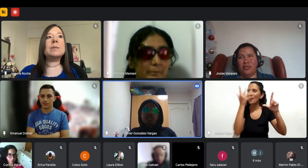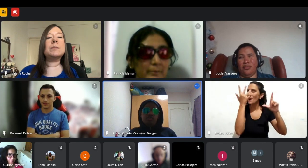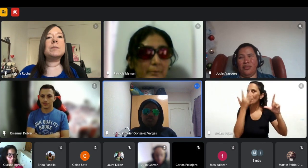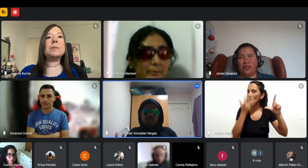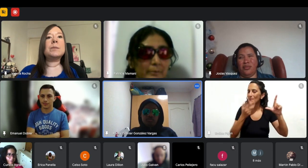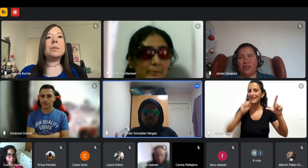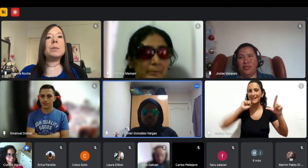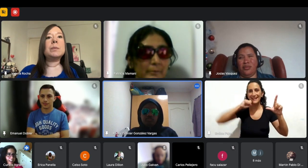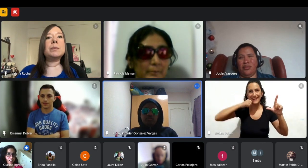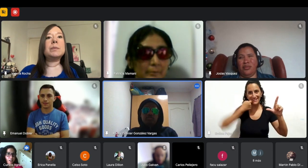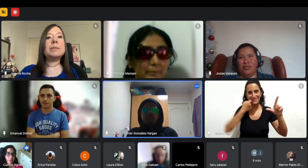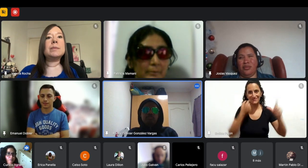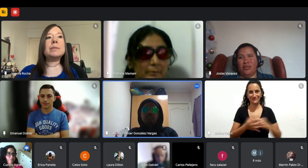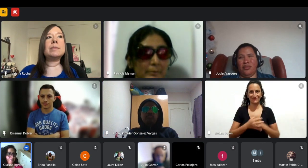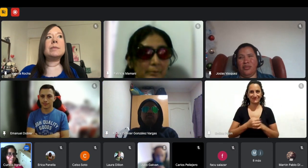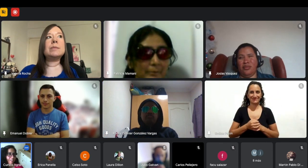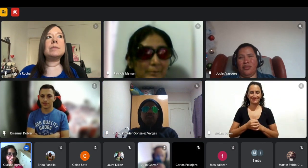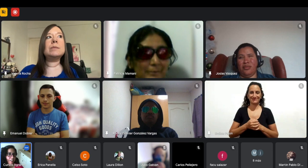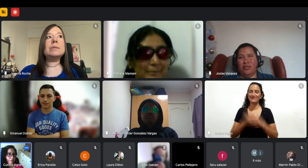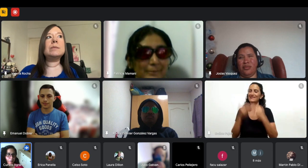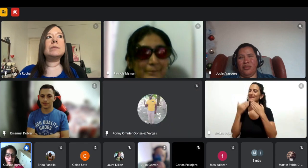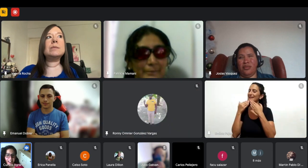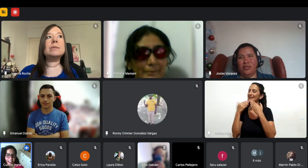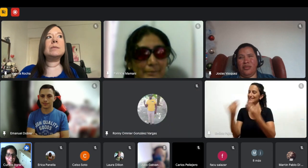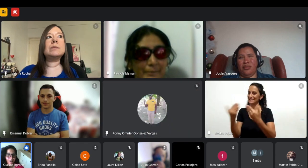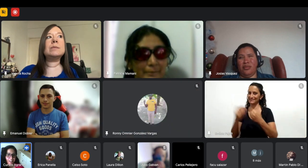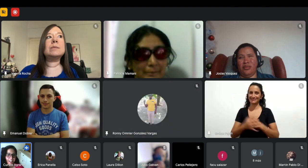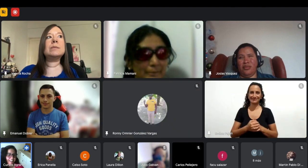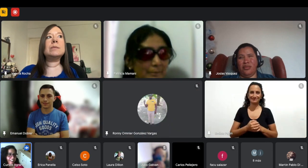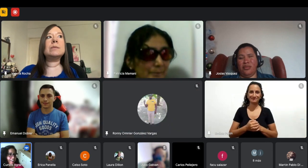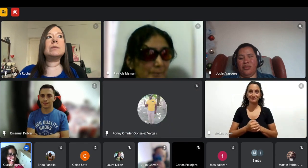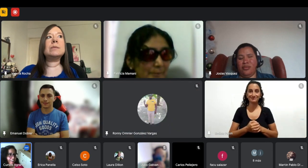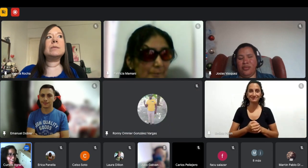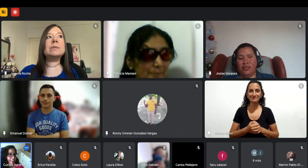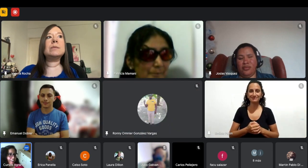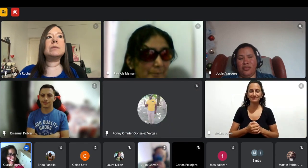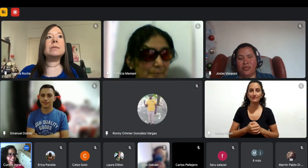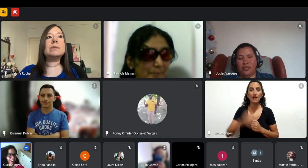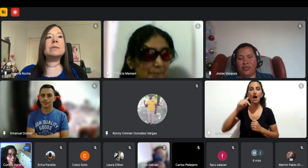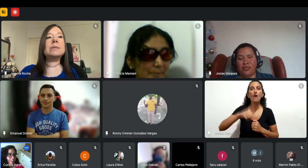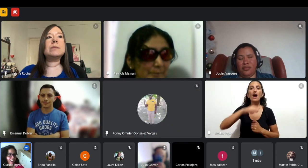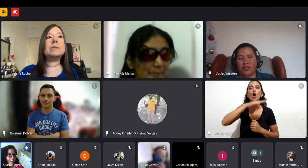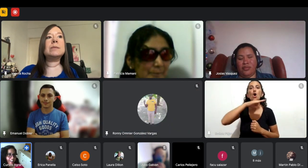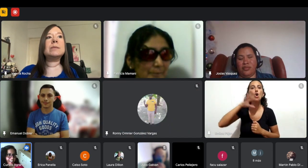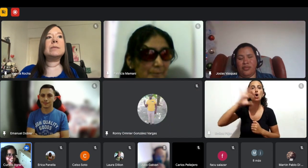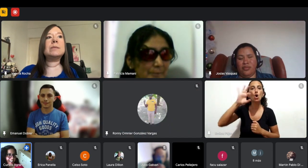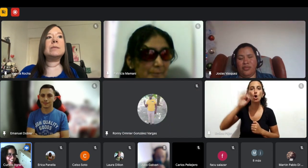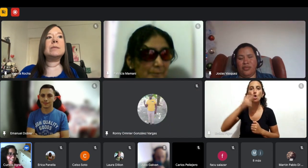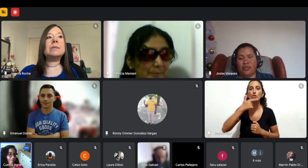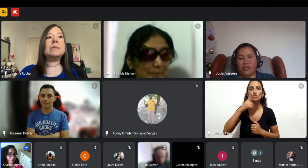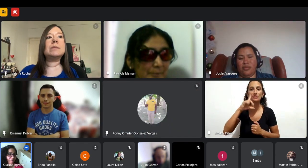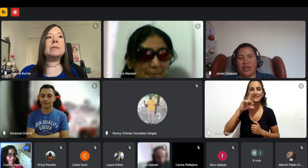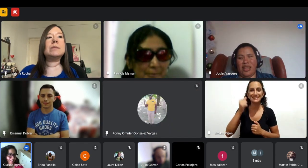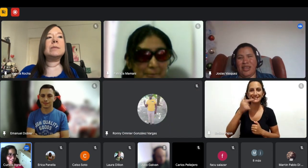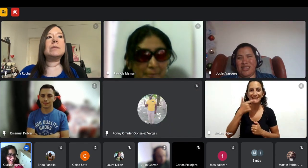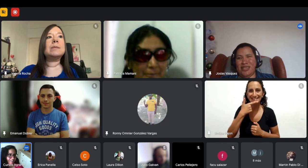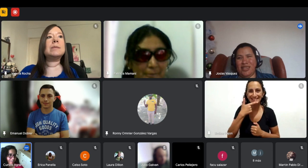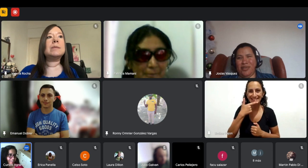algo muy bonito gracias ronnie vamos a pasar a josías josías estás ahí